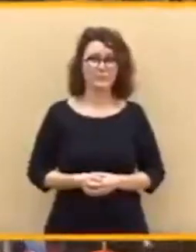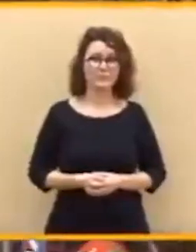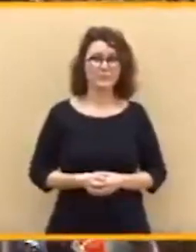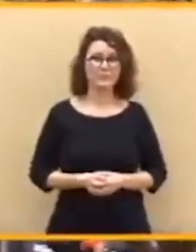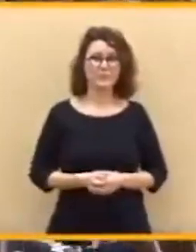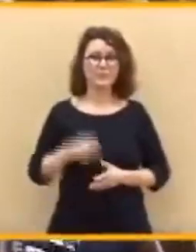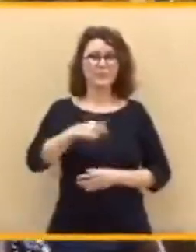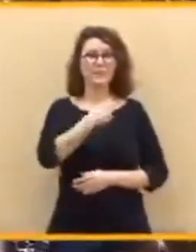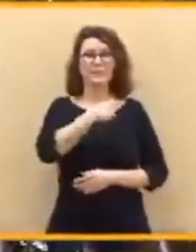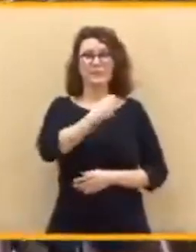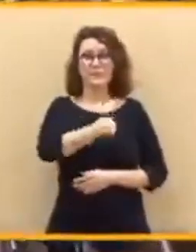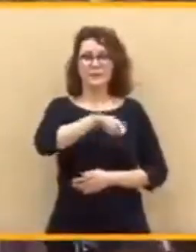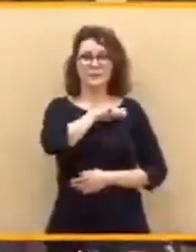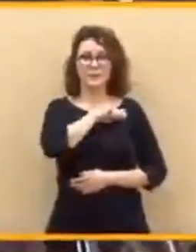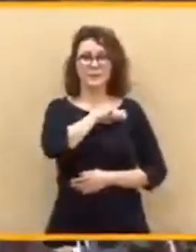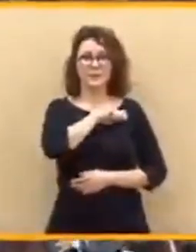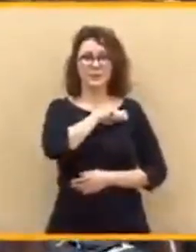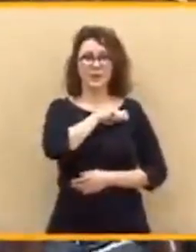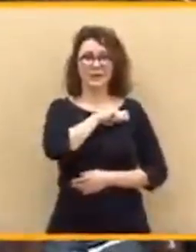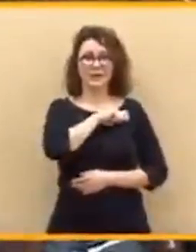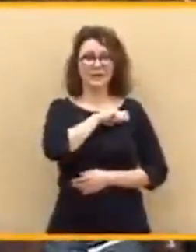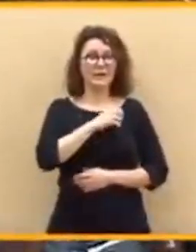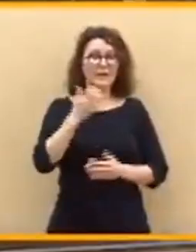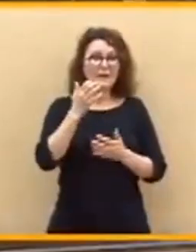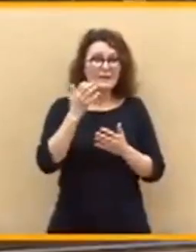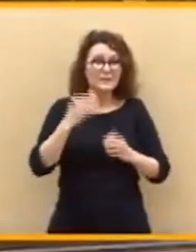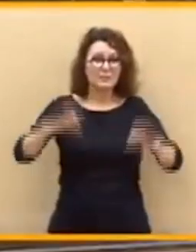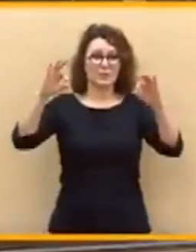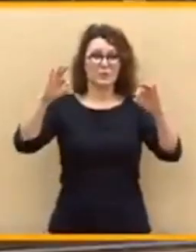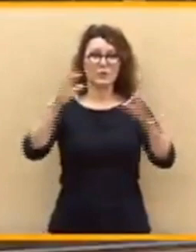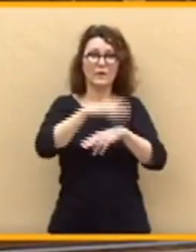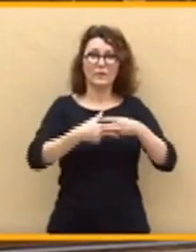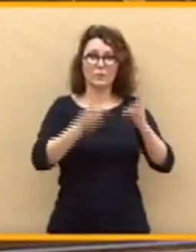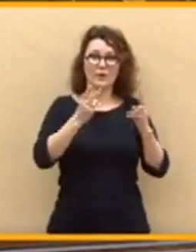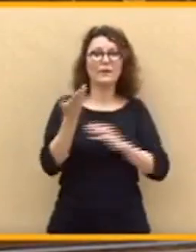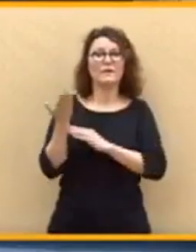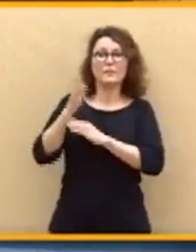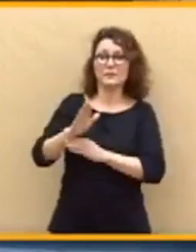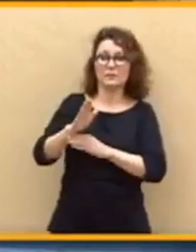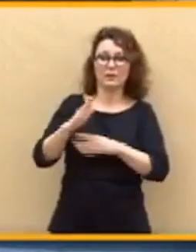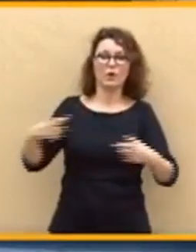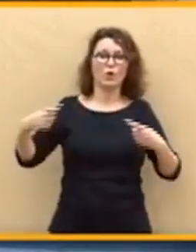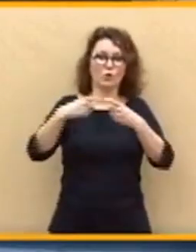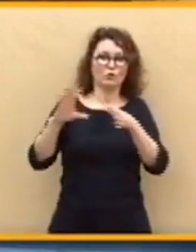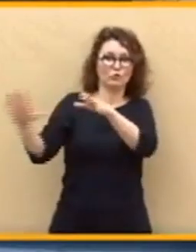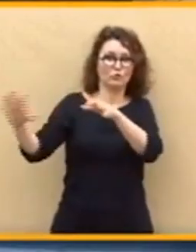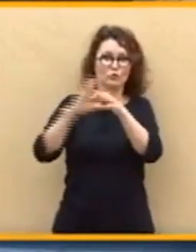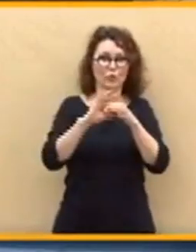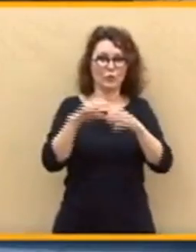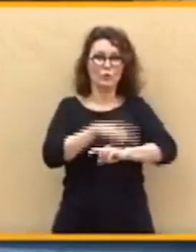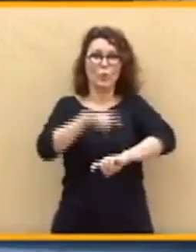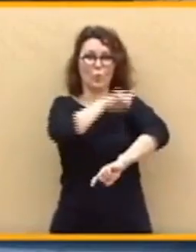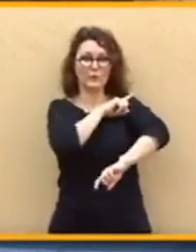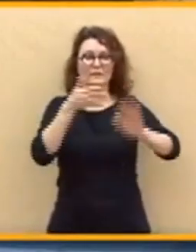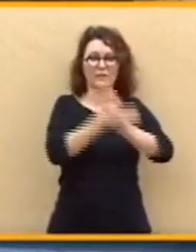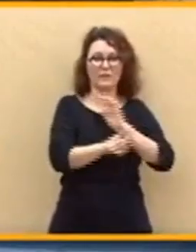No hay más excepción a la democracia que la que representan sus socios ultras. Porque ultra es quien atenta contra la legalidad, la igualdad,